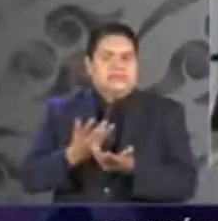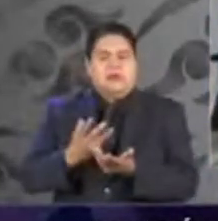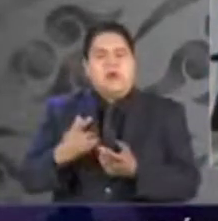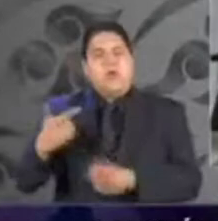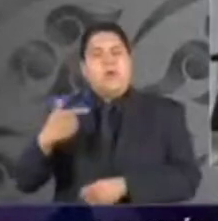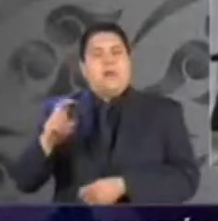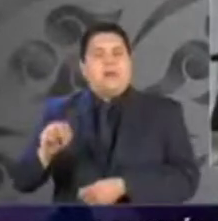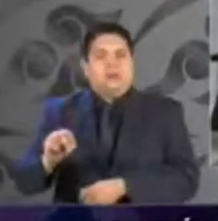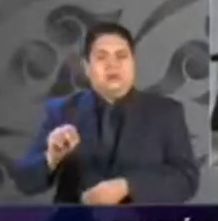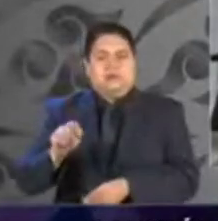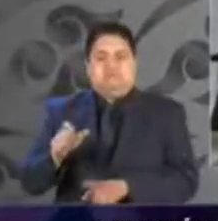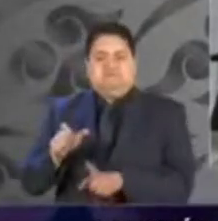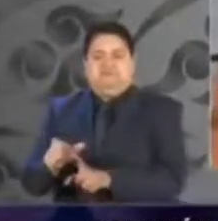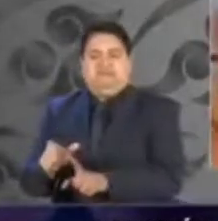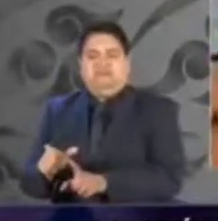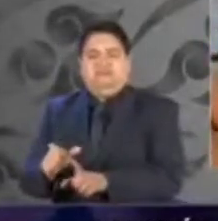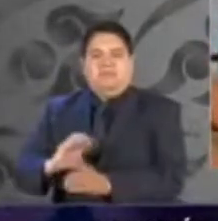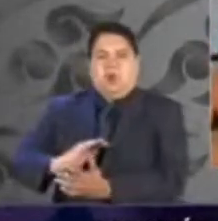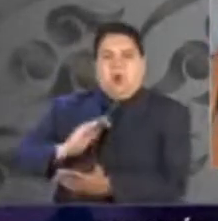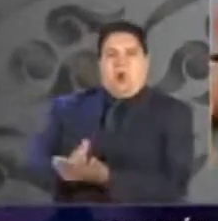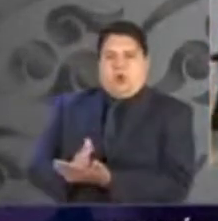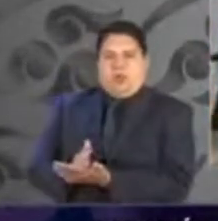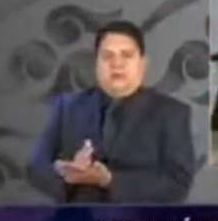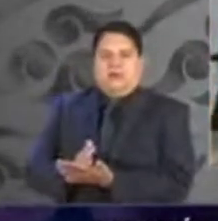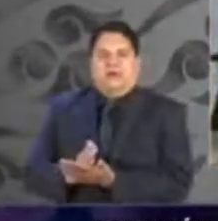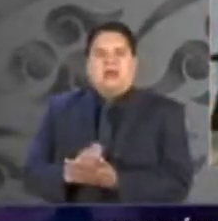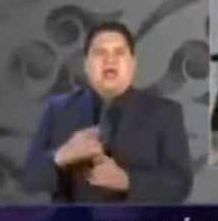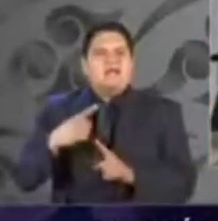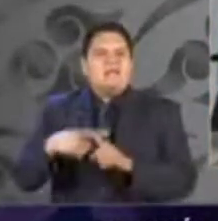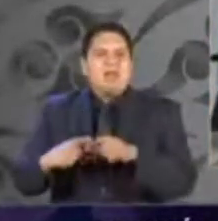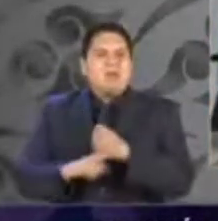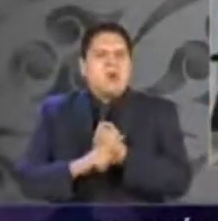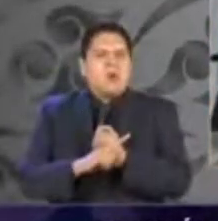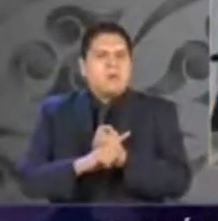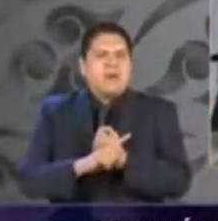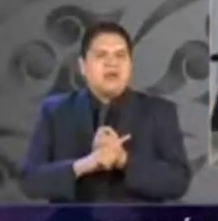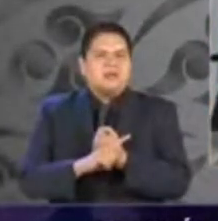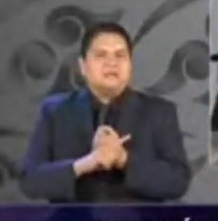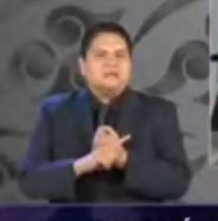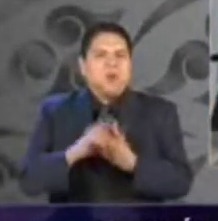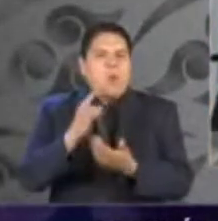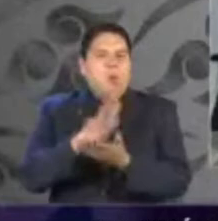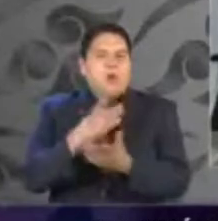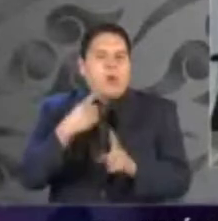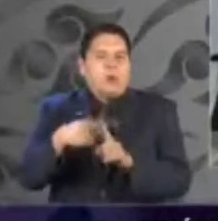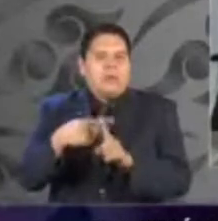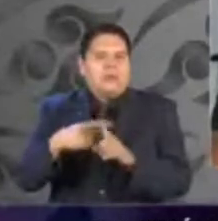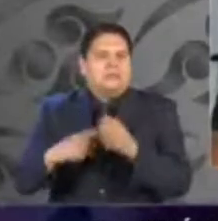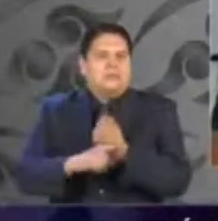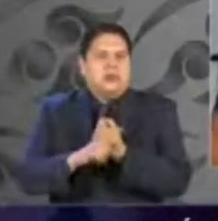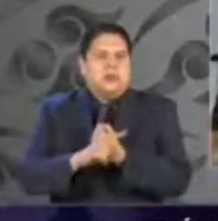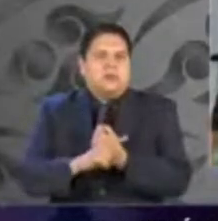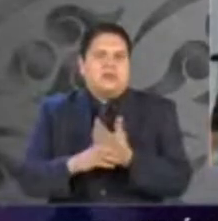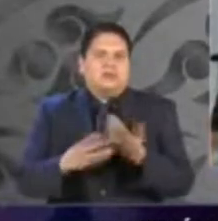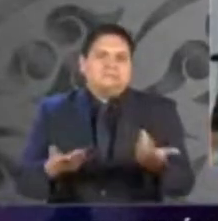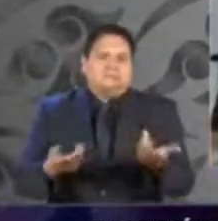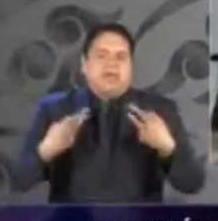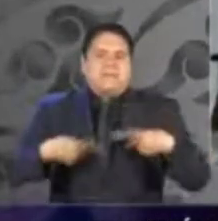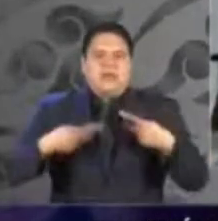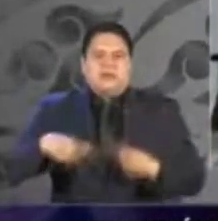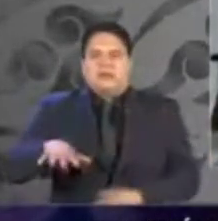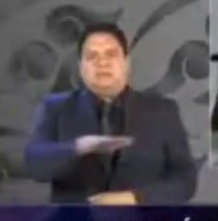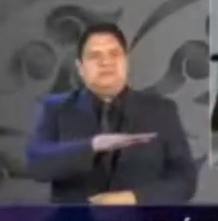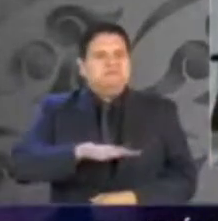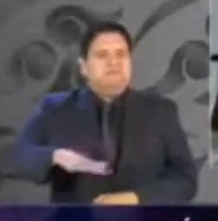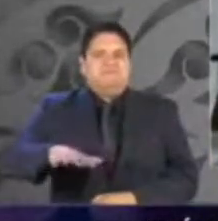El problema es que los únicos perjudicados en esta estrategia de corte conservador, pues son los ciudadanos,